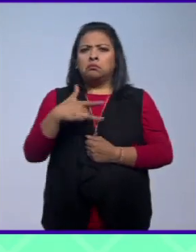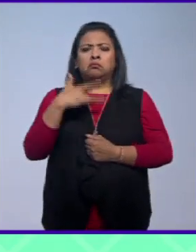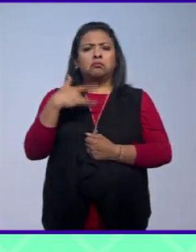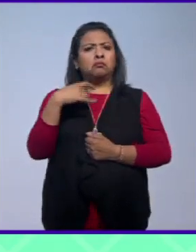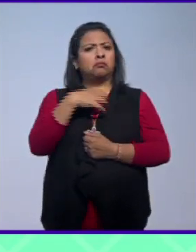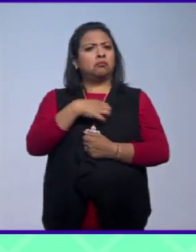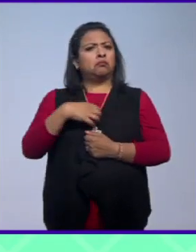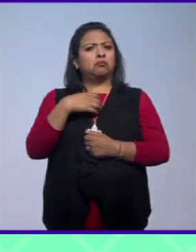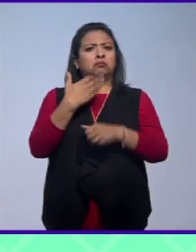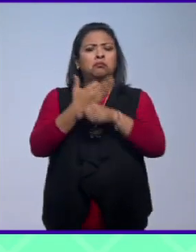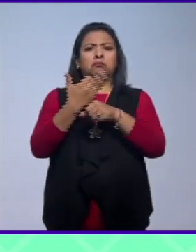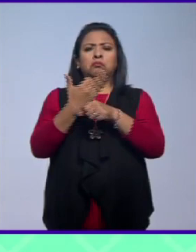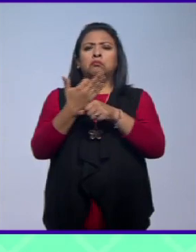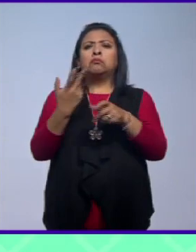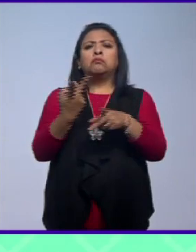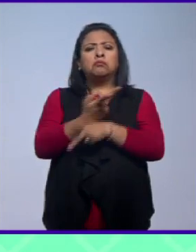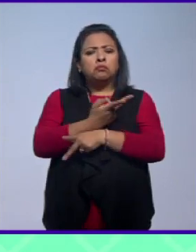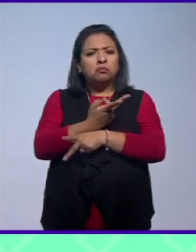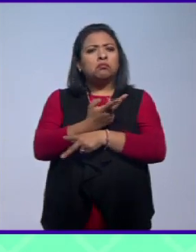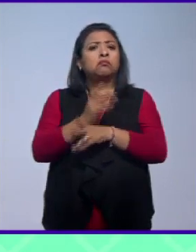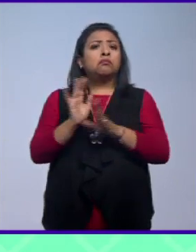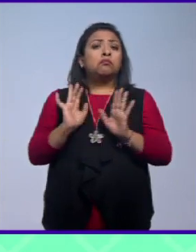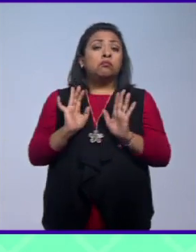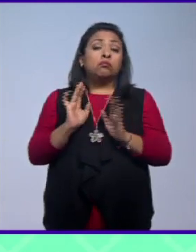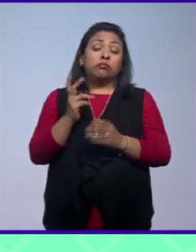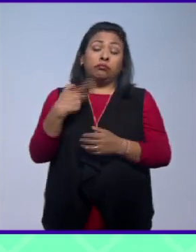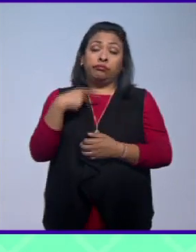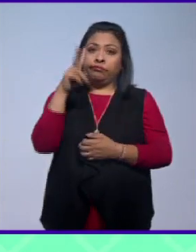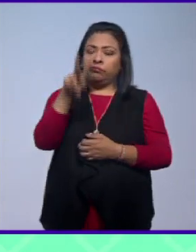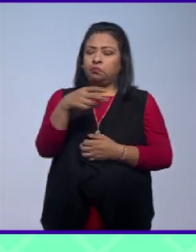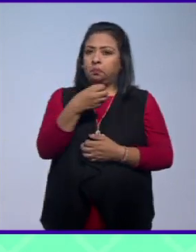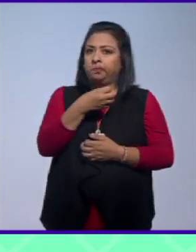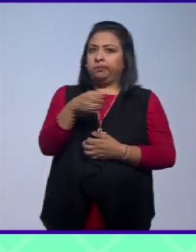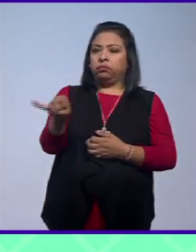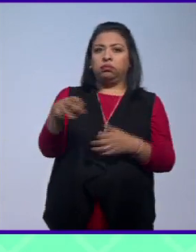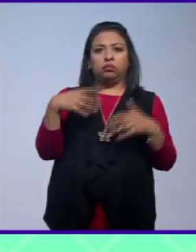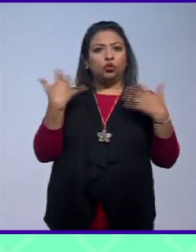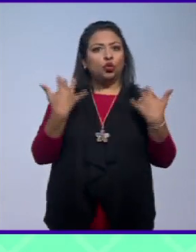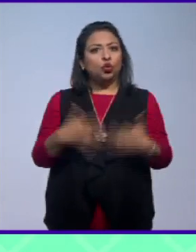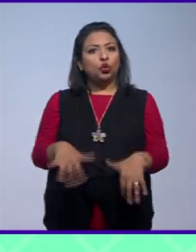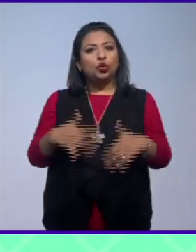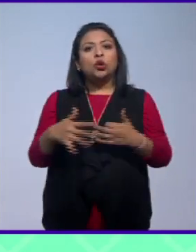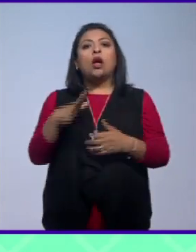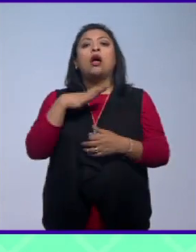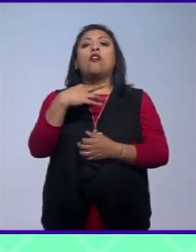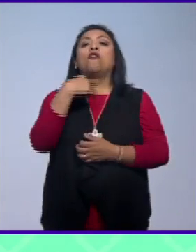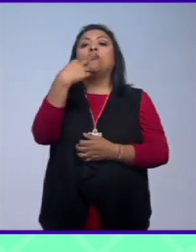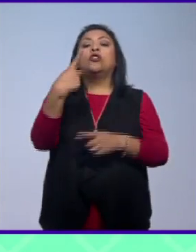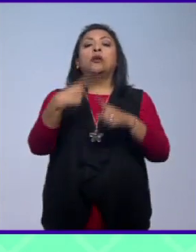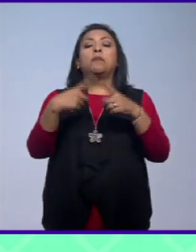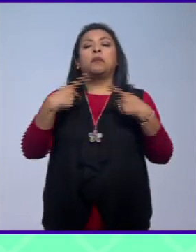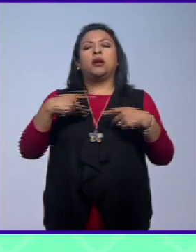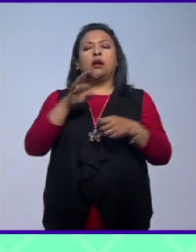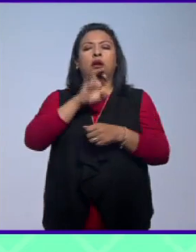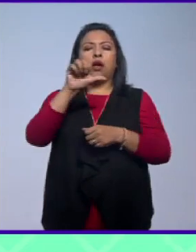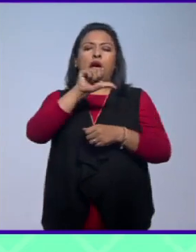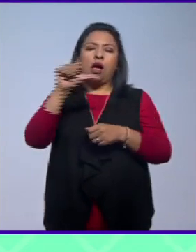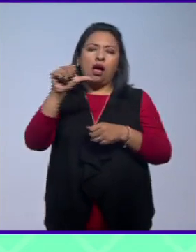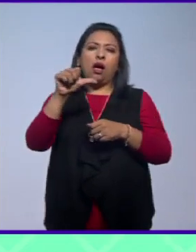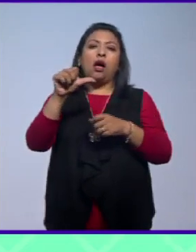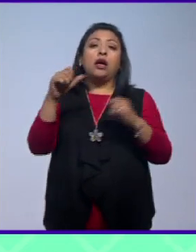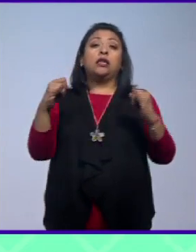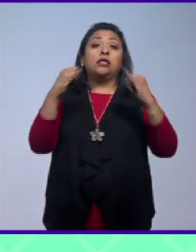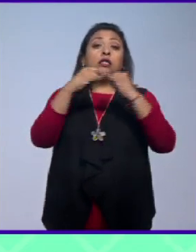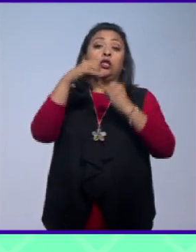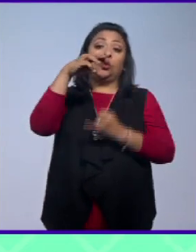contento con lo que se está realizando. Es de no creerse. Se dice satisfecho. Tendremos la voz de un especialista reflexionando en torno...